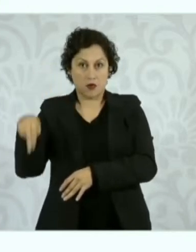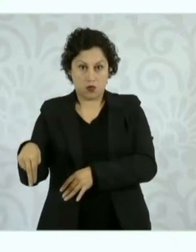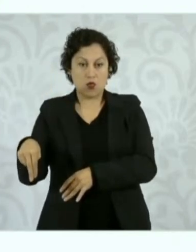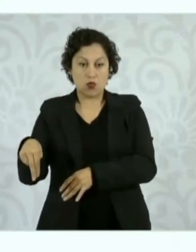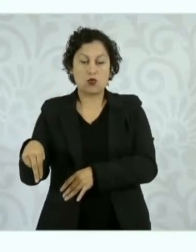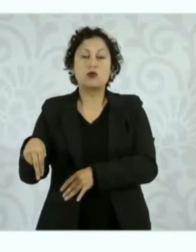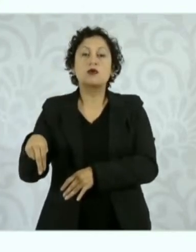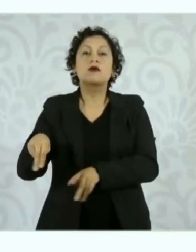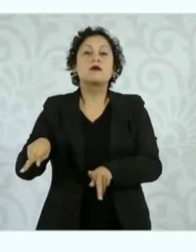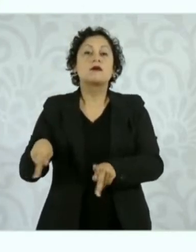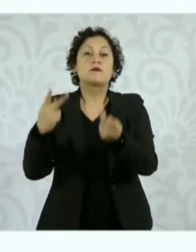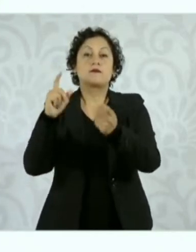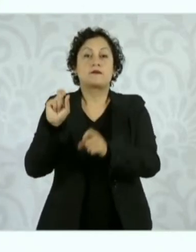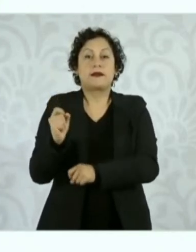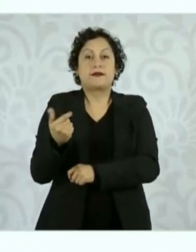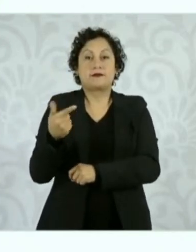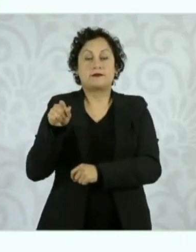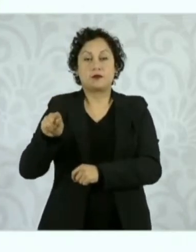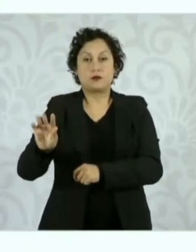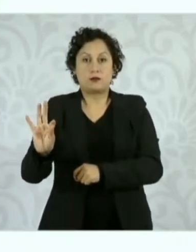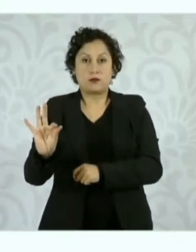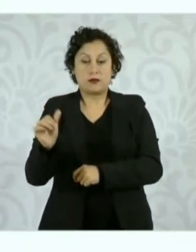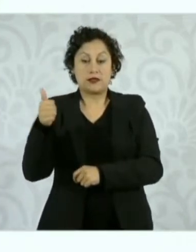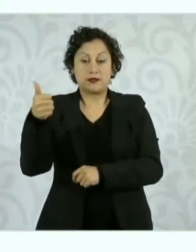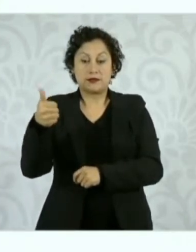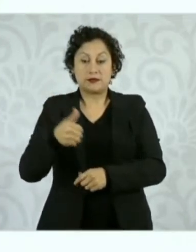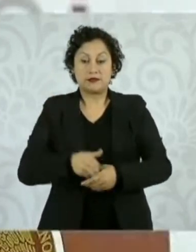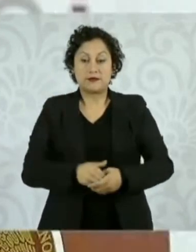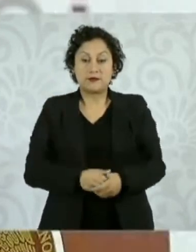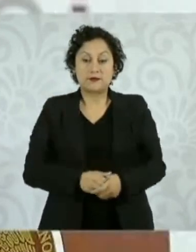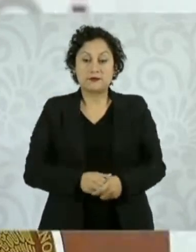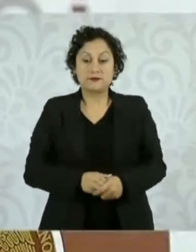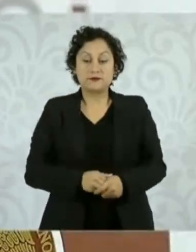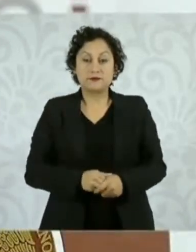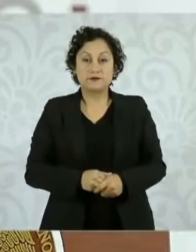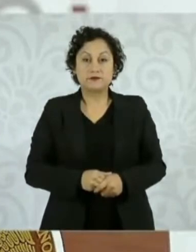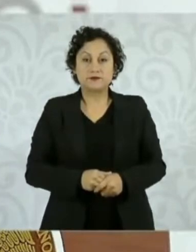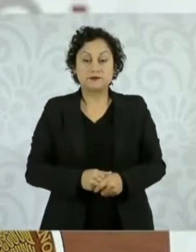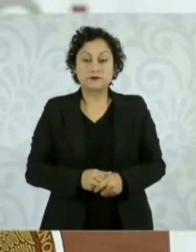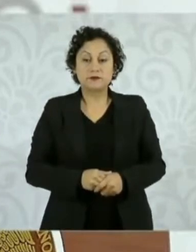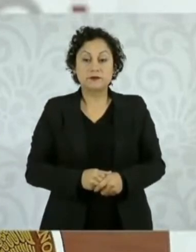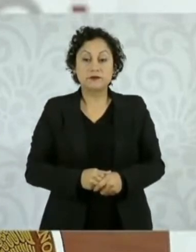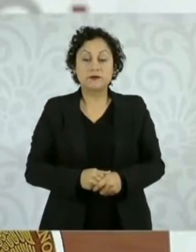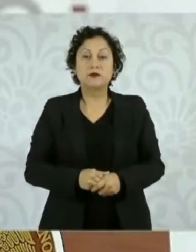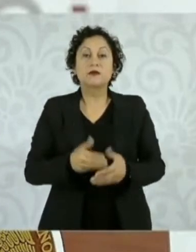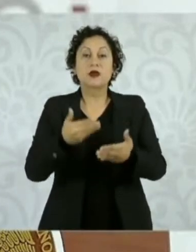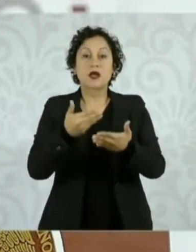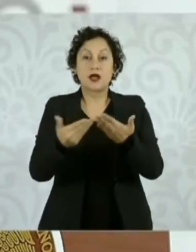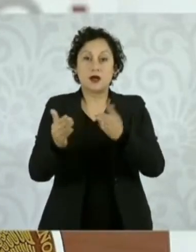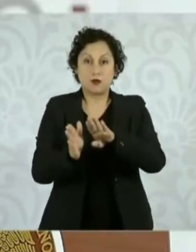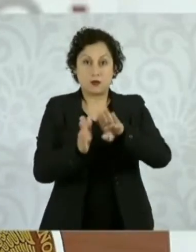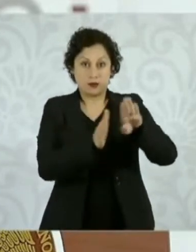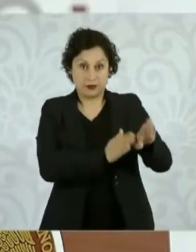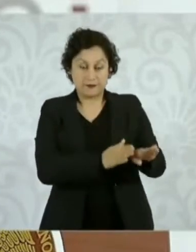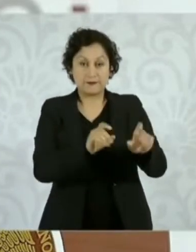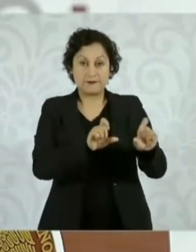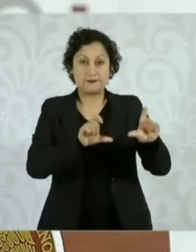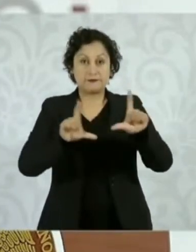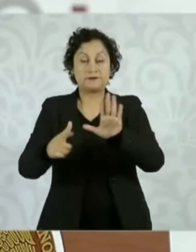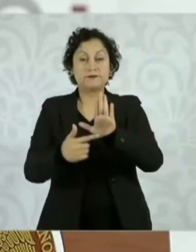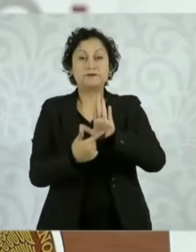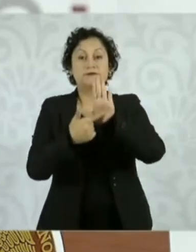Roo, en veintisiete pesos con cuarenta y seis centavos. Y a continuación informaremos los precios más bajos